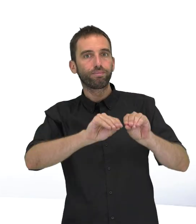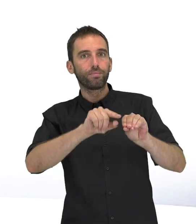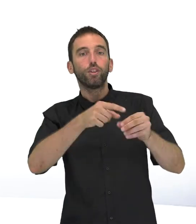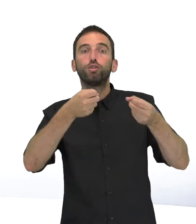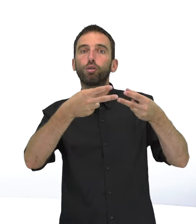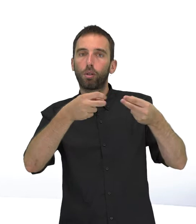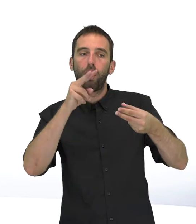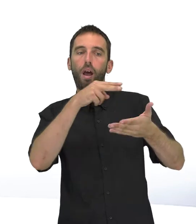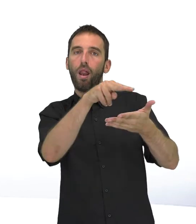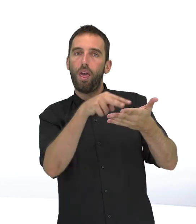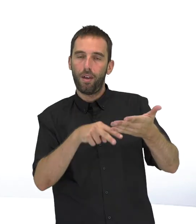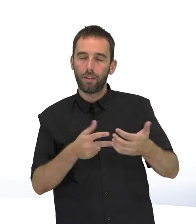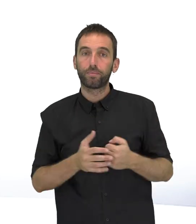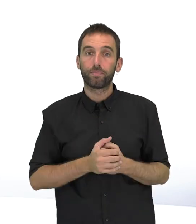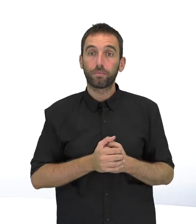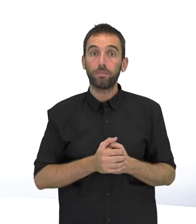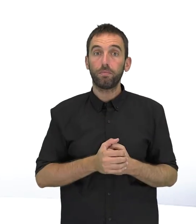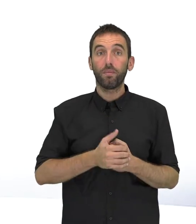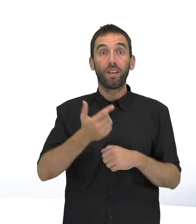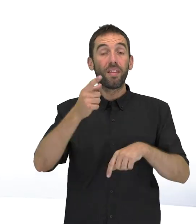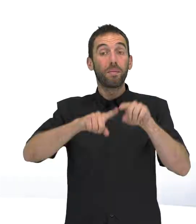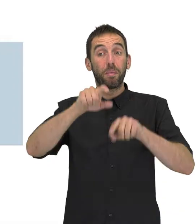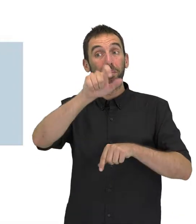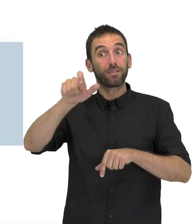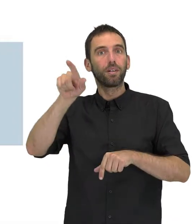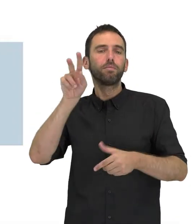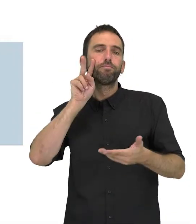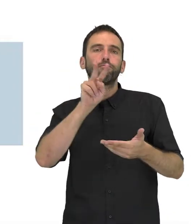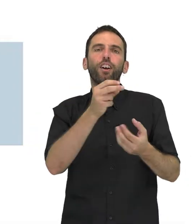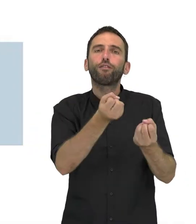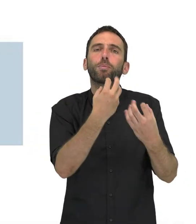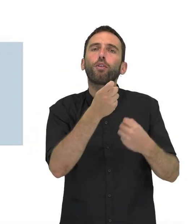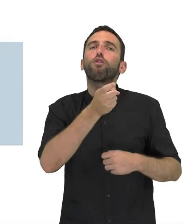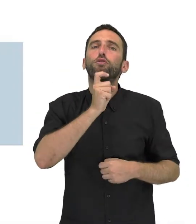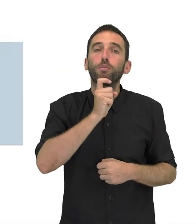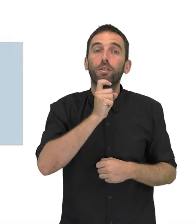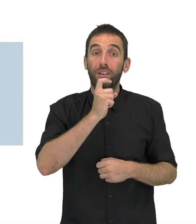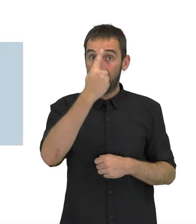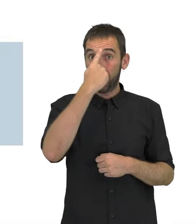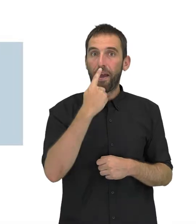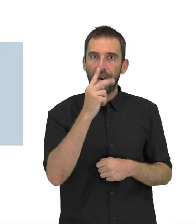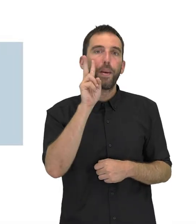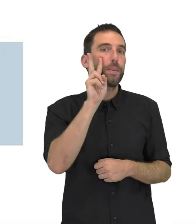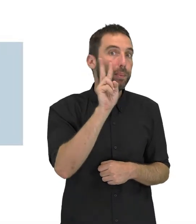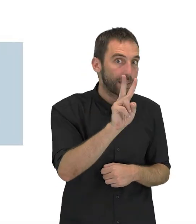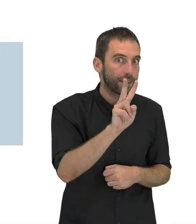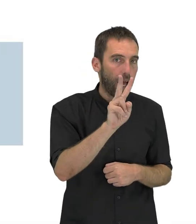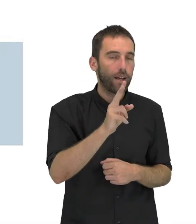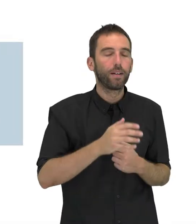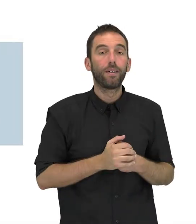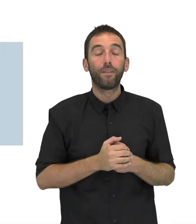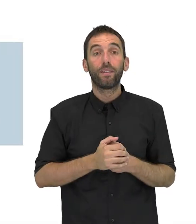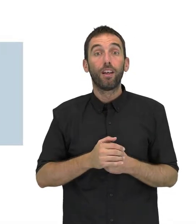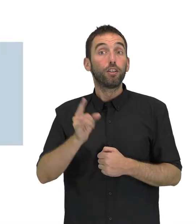Si analizamos cómo se percibe la información del vídeo por parte de la persona, la imagen se percibe mediante la vista y el sonido